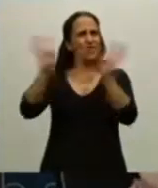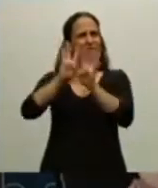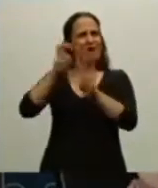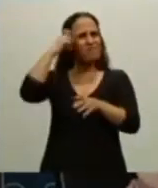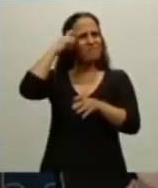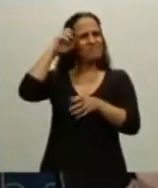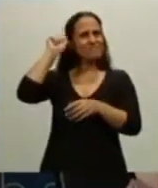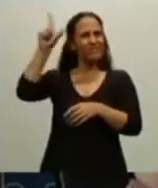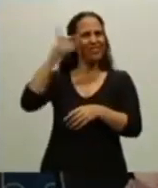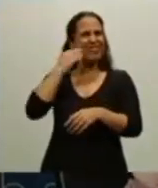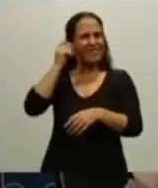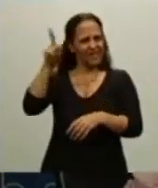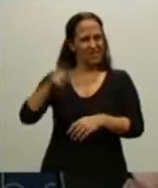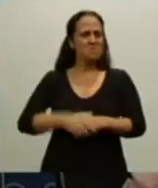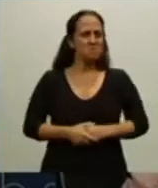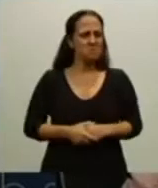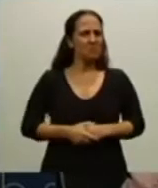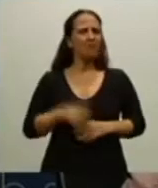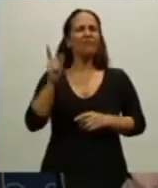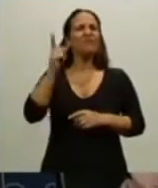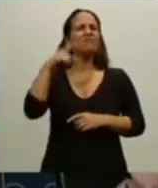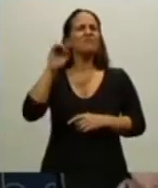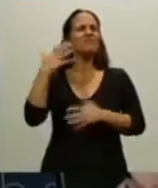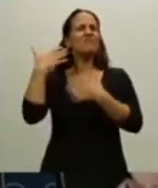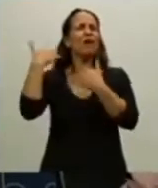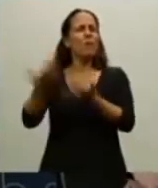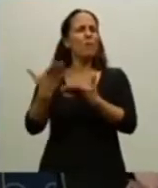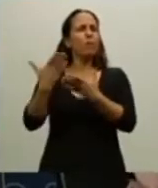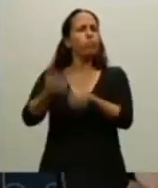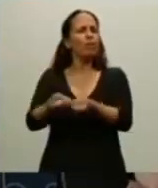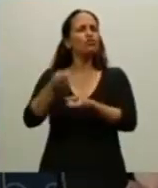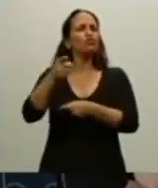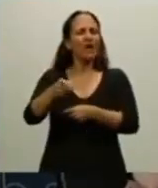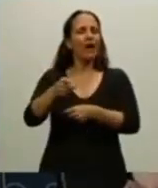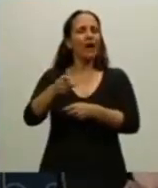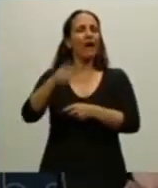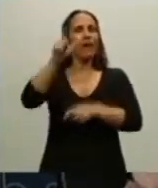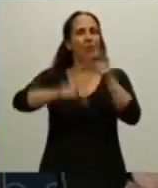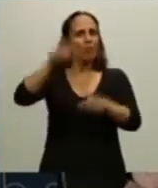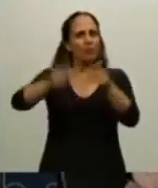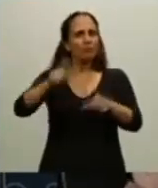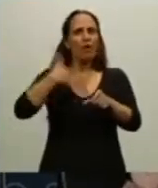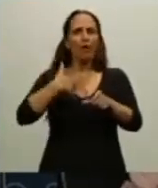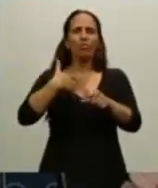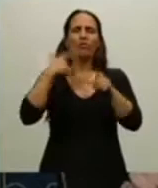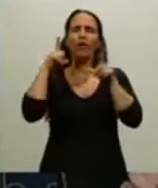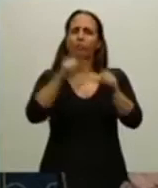que apoyaban el reclamo argentino frente a